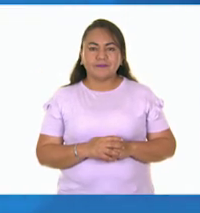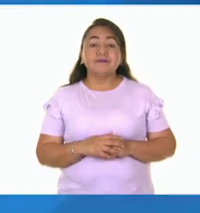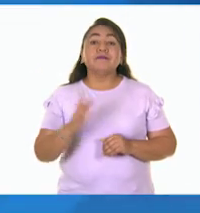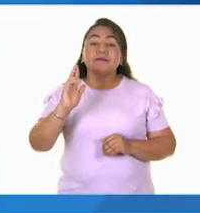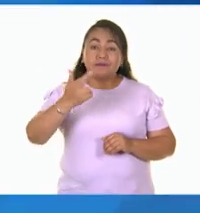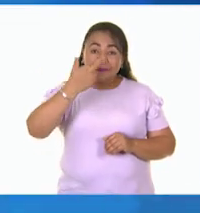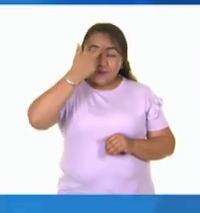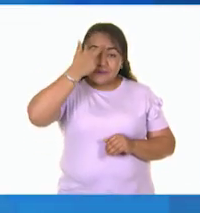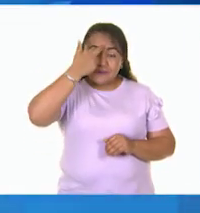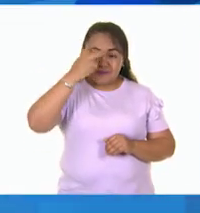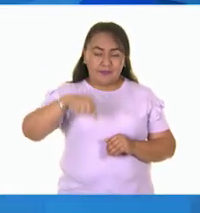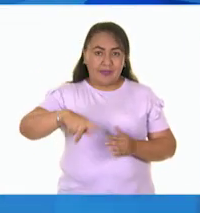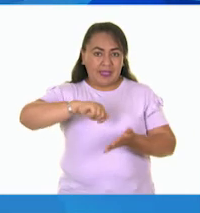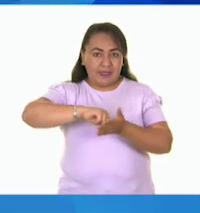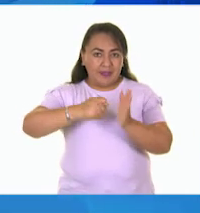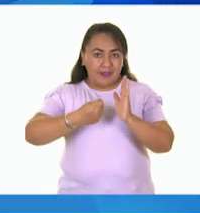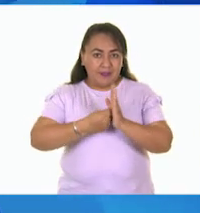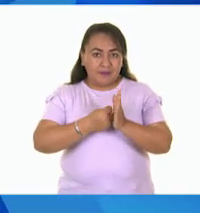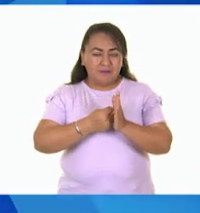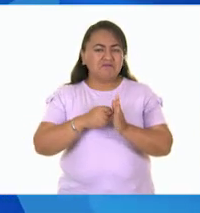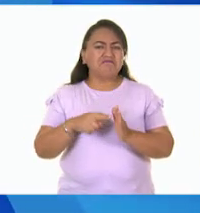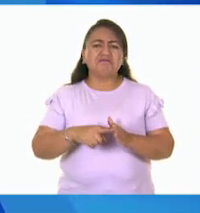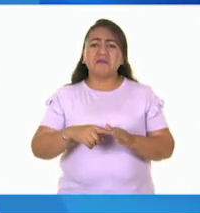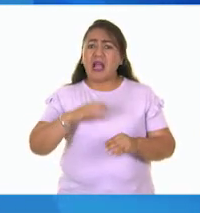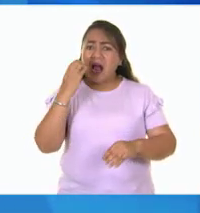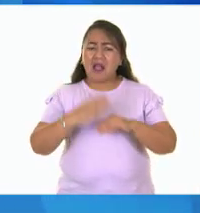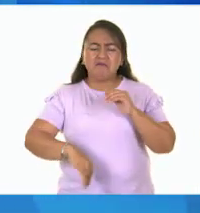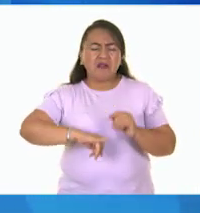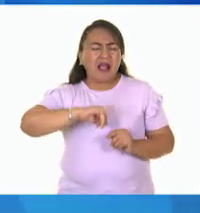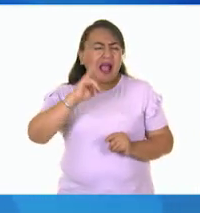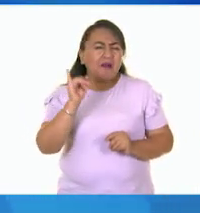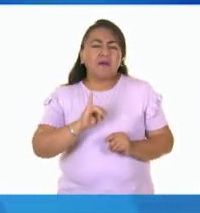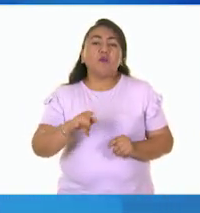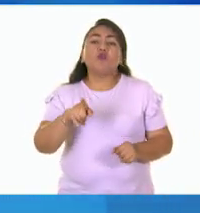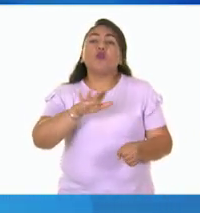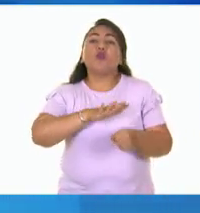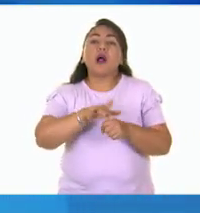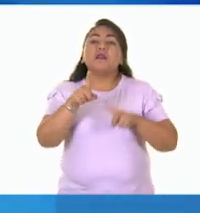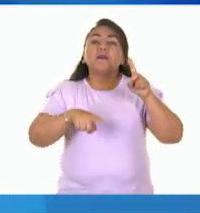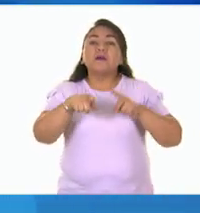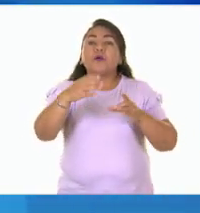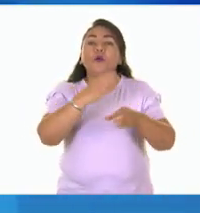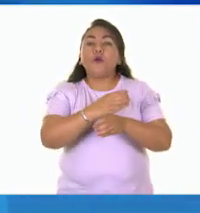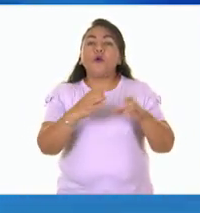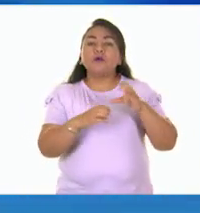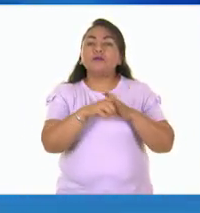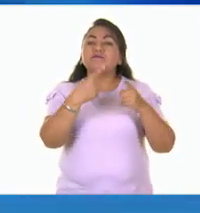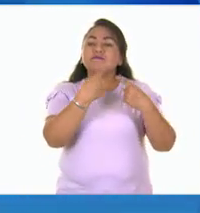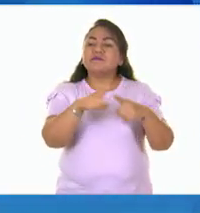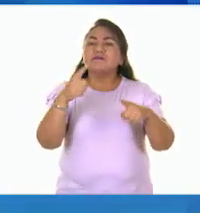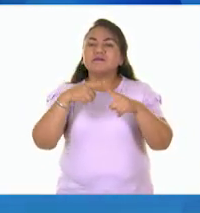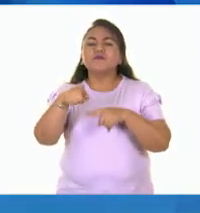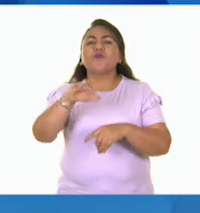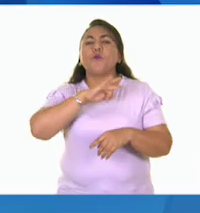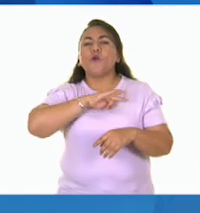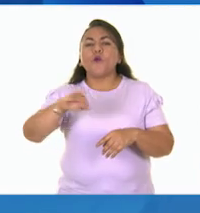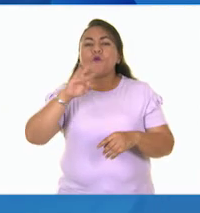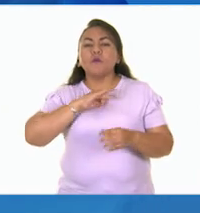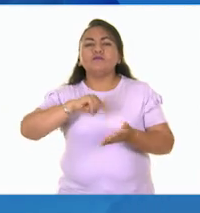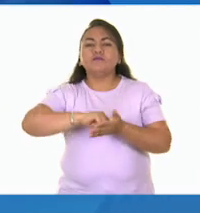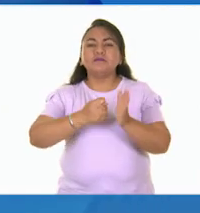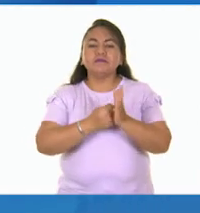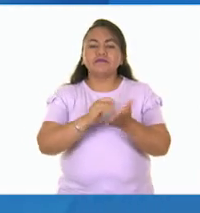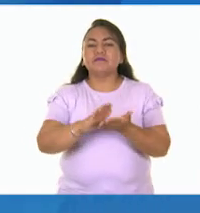Recuerda que esta técnica es inagotable. Depende de todos los objetos a los cuales les podamos hacer la